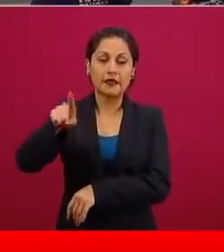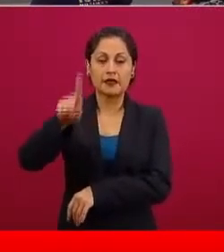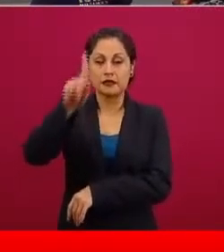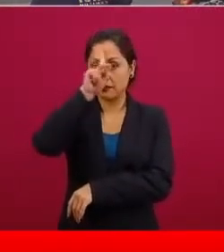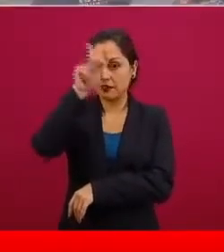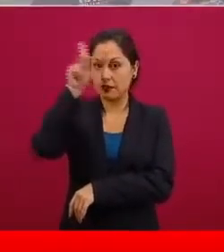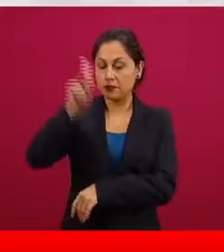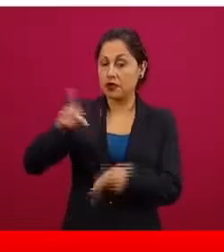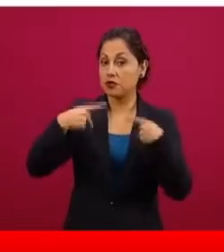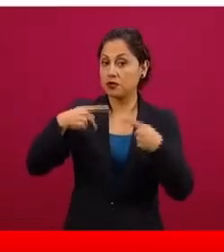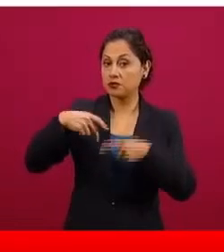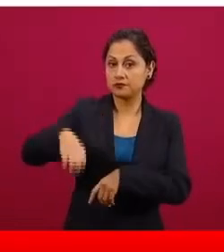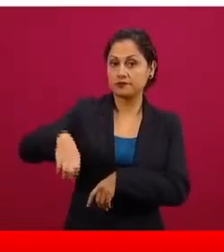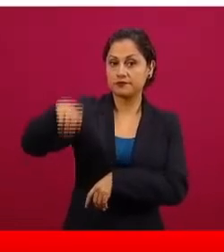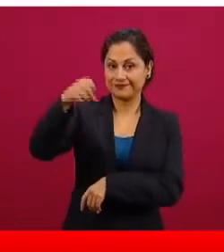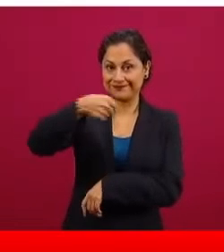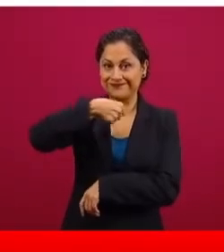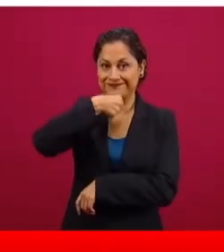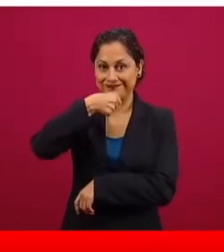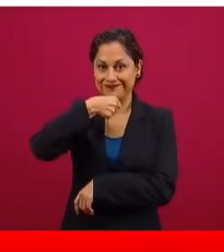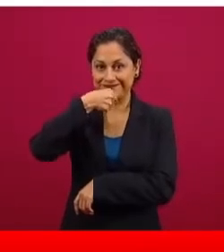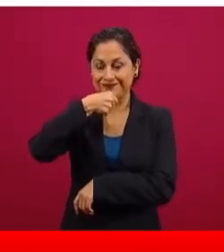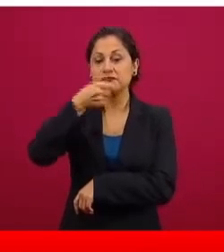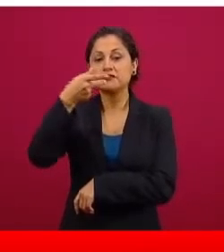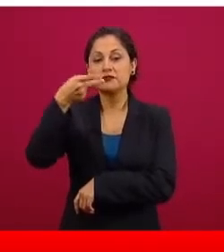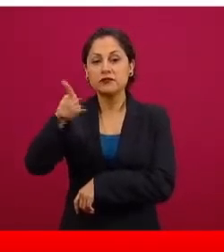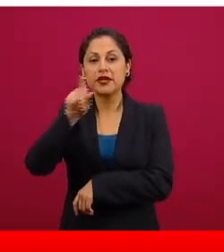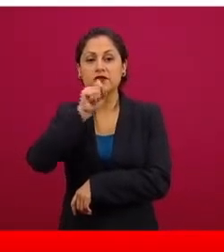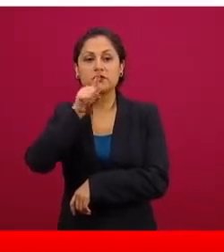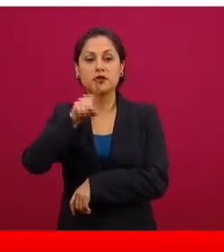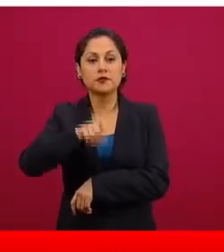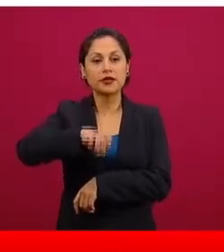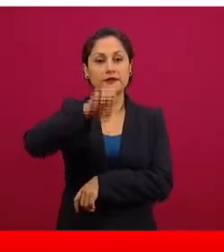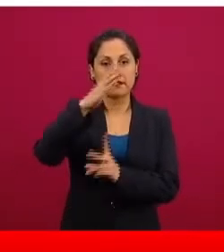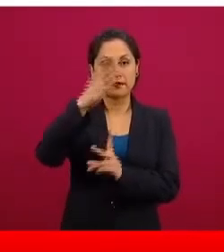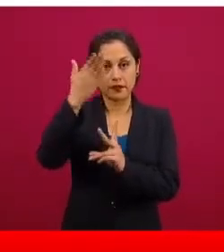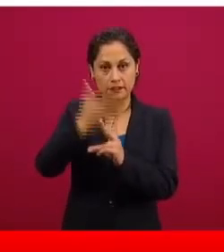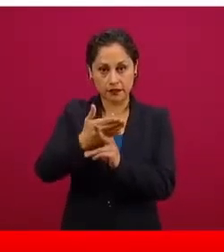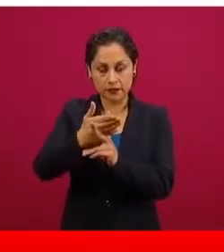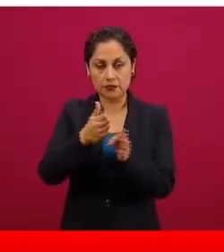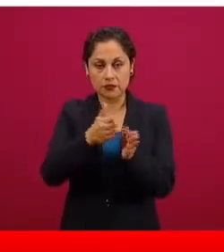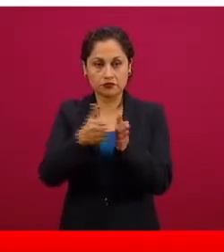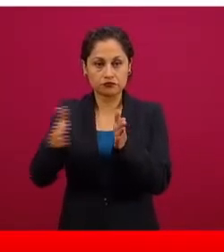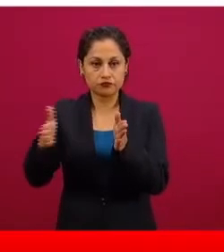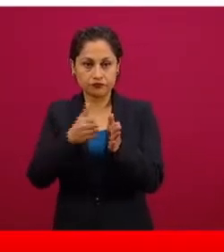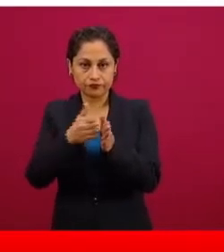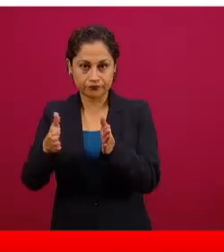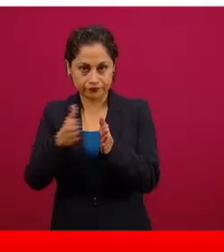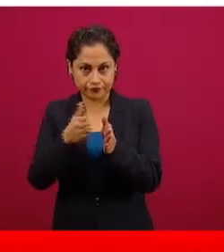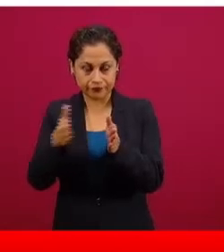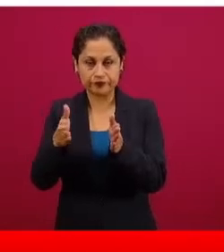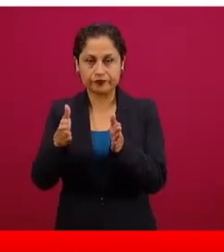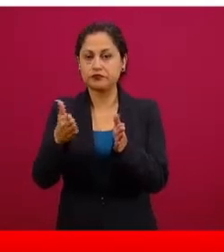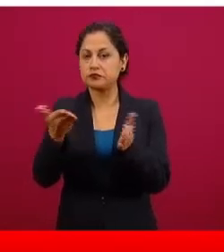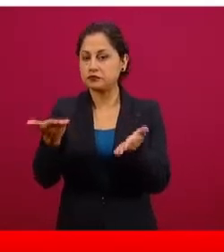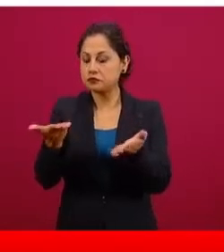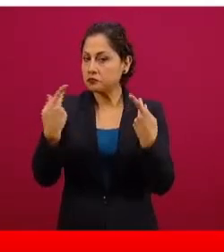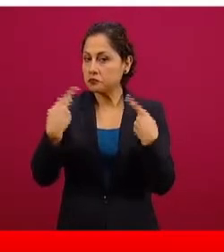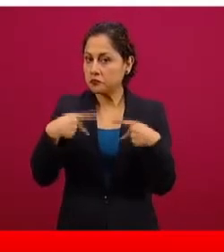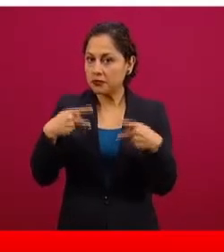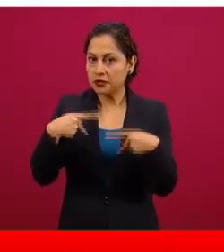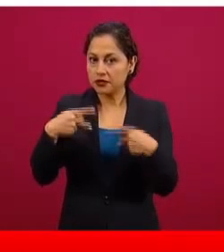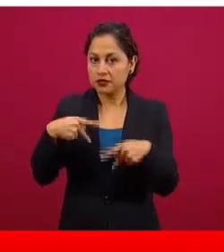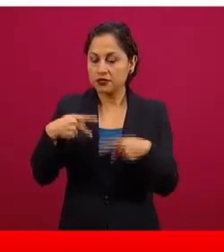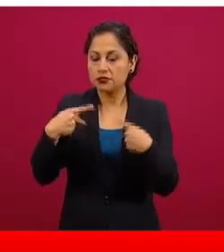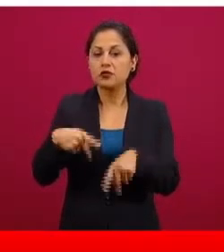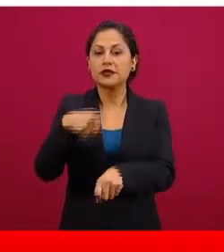mayores, pero también en la edad intermedia, en los periodos intermedios de la vida, en aquellas personas que tienen